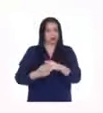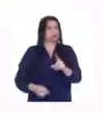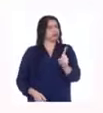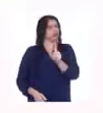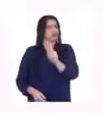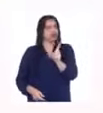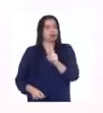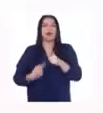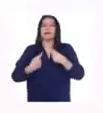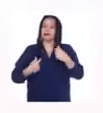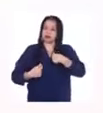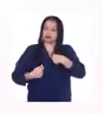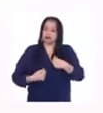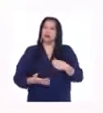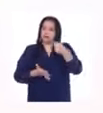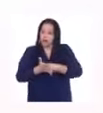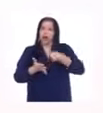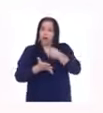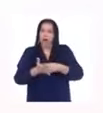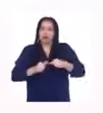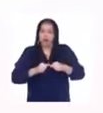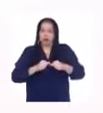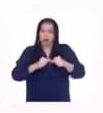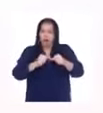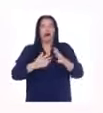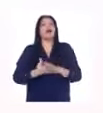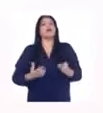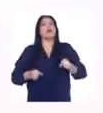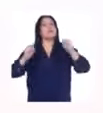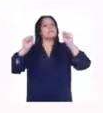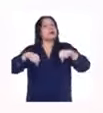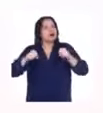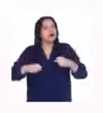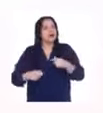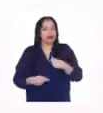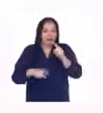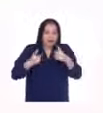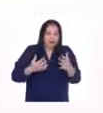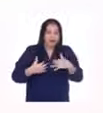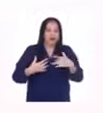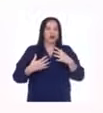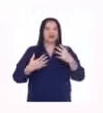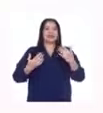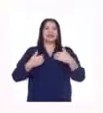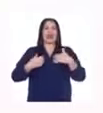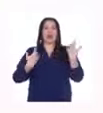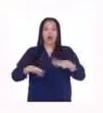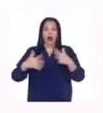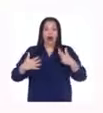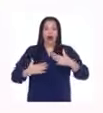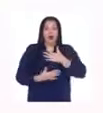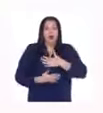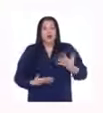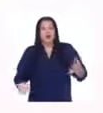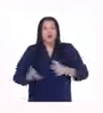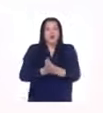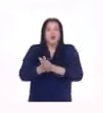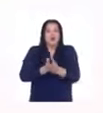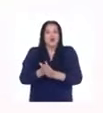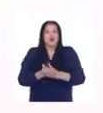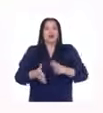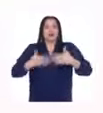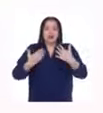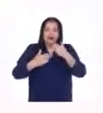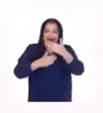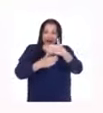pero si perseveramos es muy probable que eventualmente nos llegue una gran satisfacción que podamos